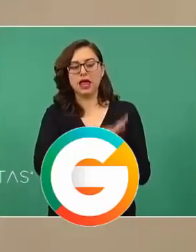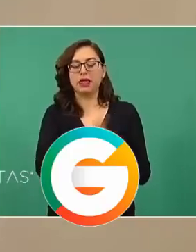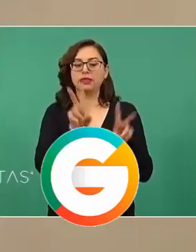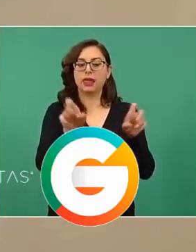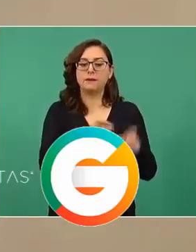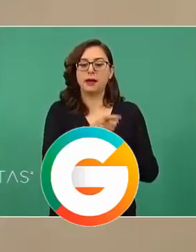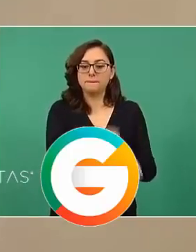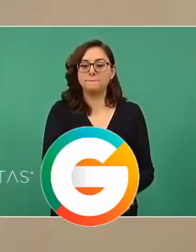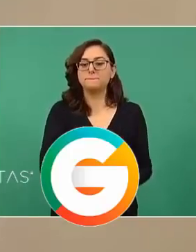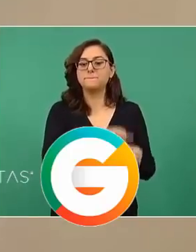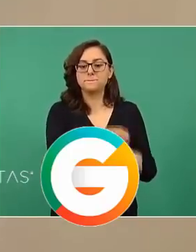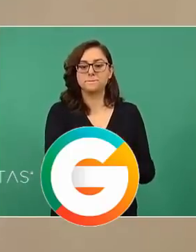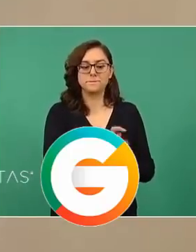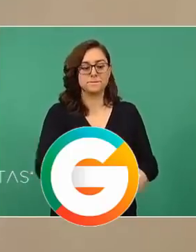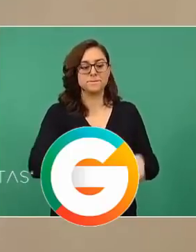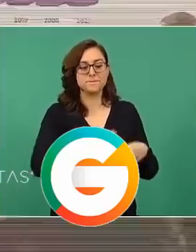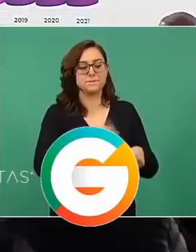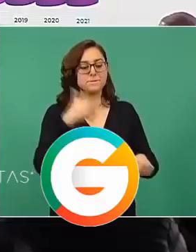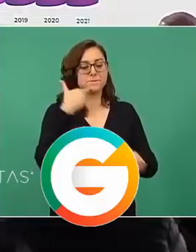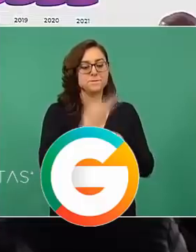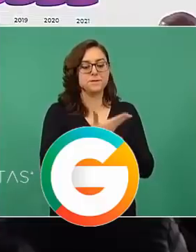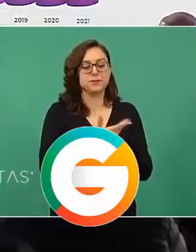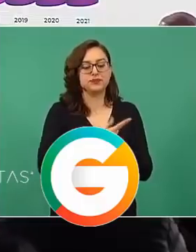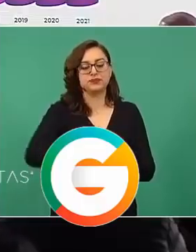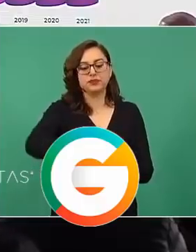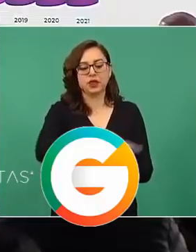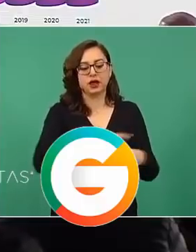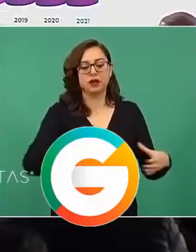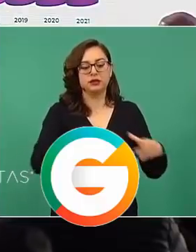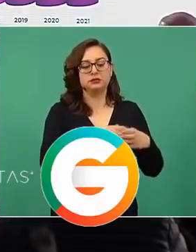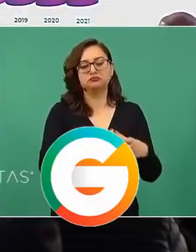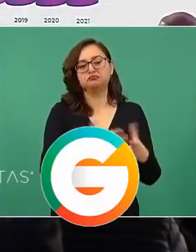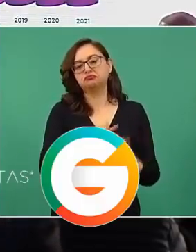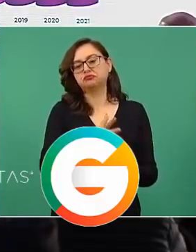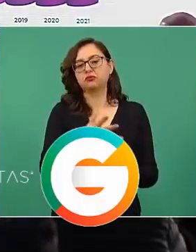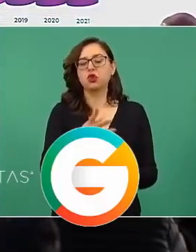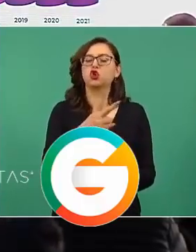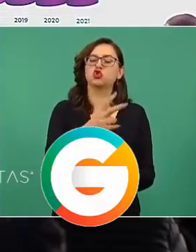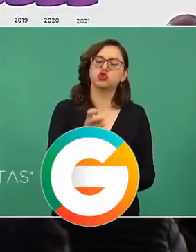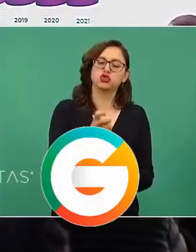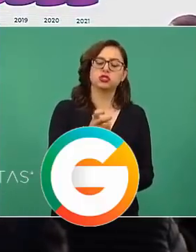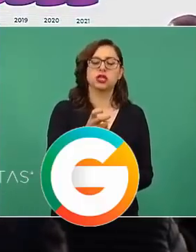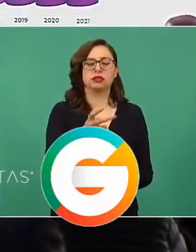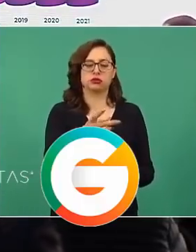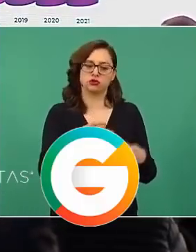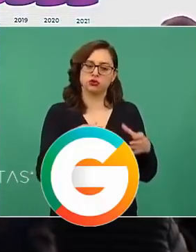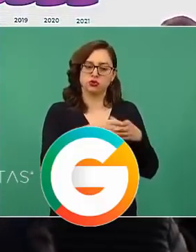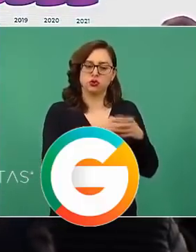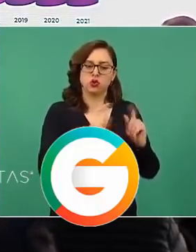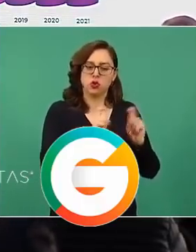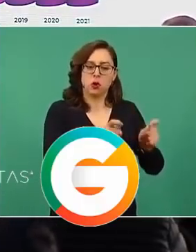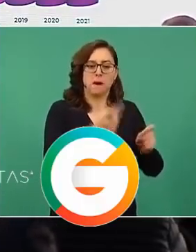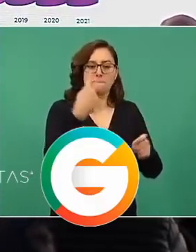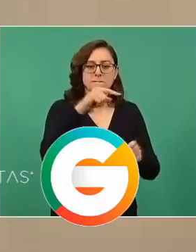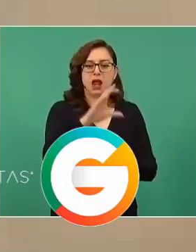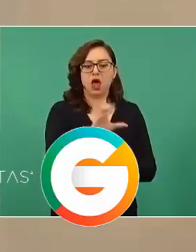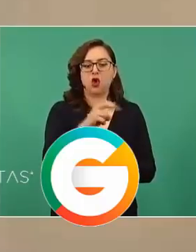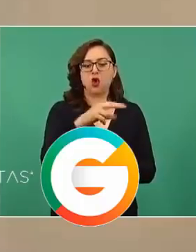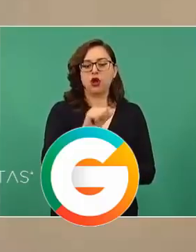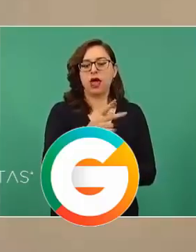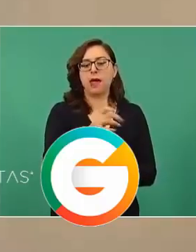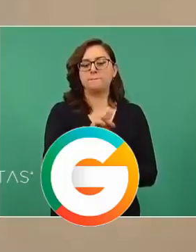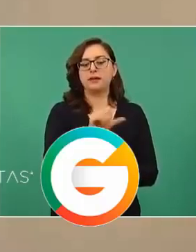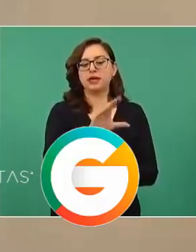que viene, tener una fuerza operativa de oficiales de pesca, de alrededor de 200 oficiales para el apoyo a Conapesca,